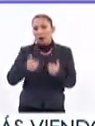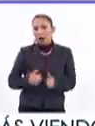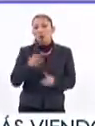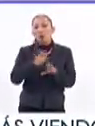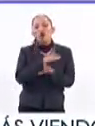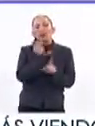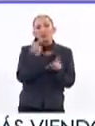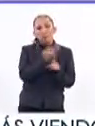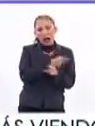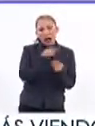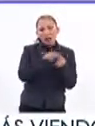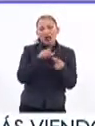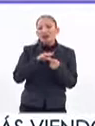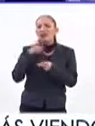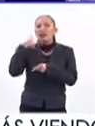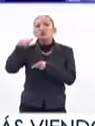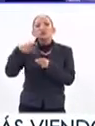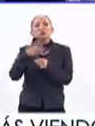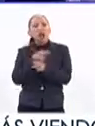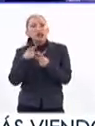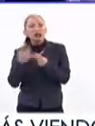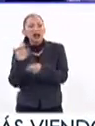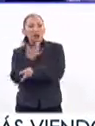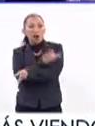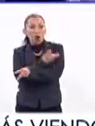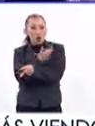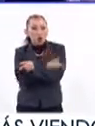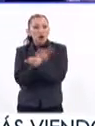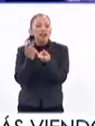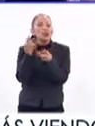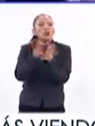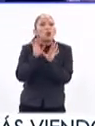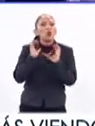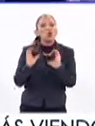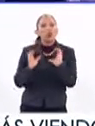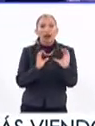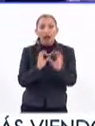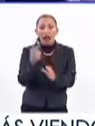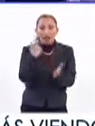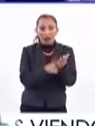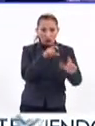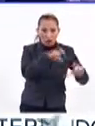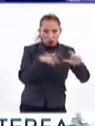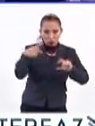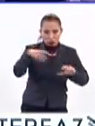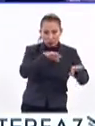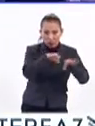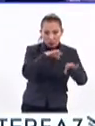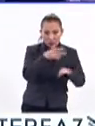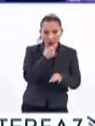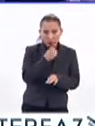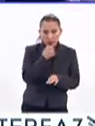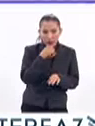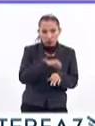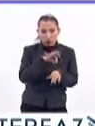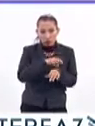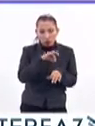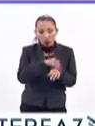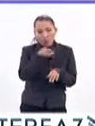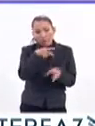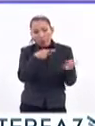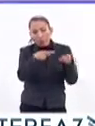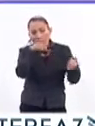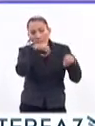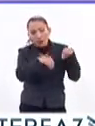sus causas, sus consecuencias, la prevención, las vacunas, sobre todo porque ahí en el laboratorio donde trabaja el doctor Noé se está